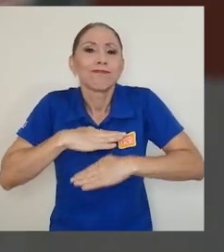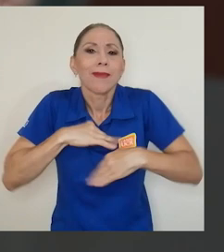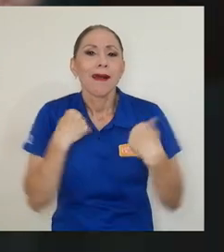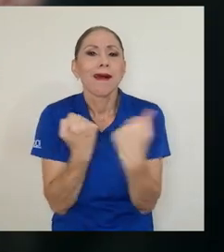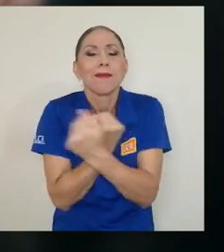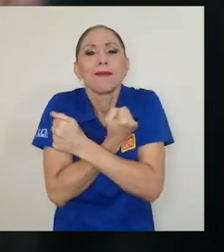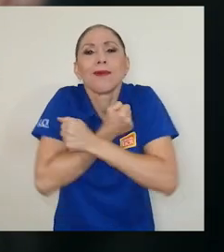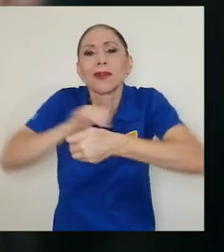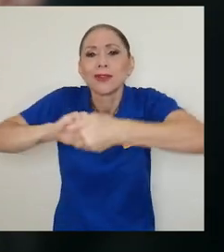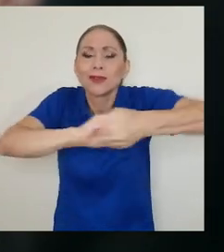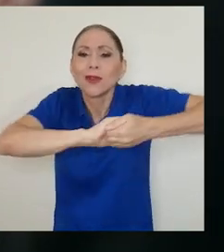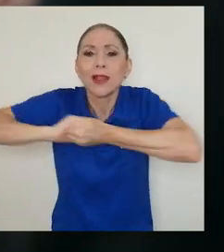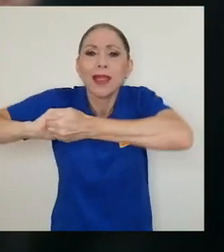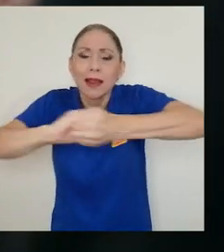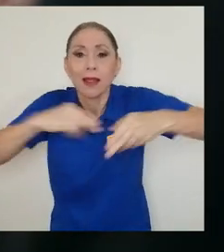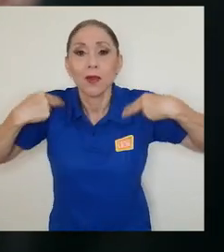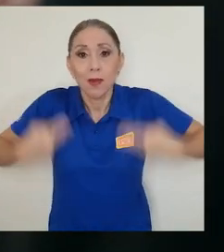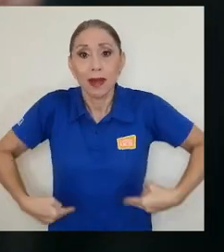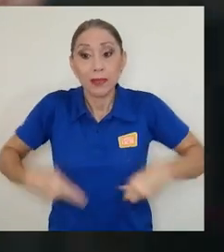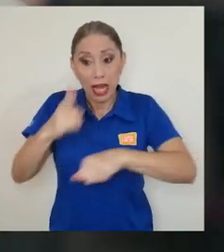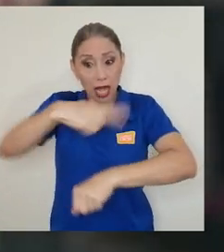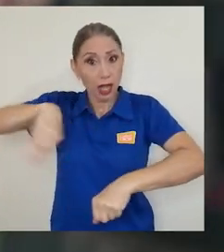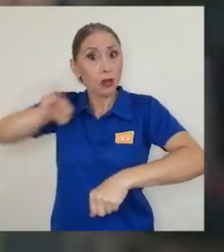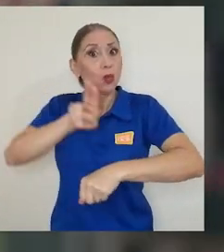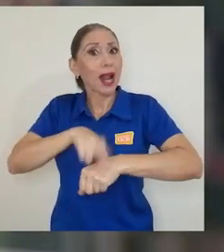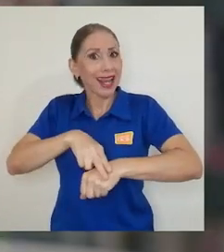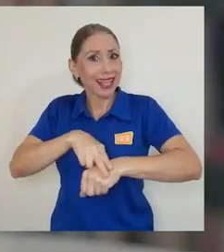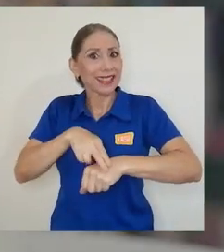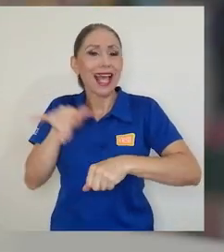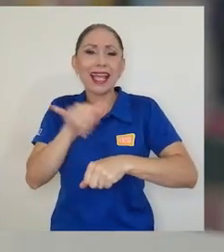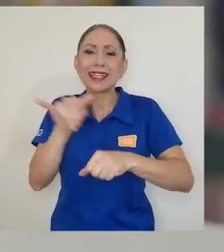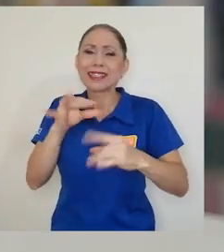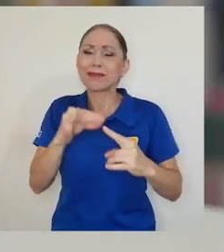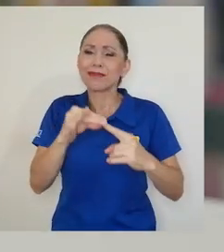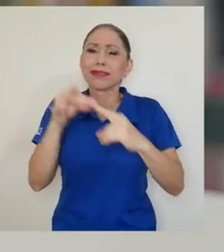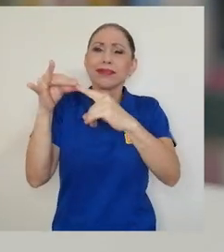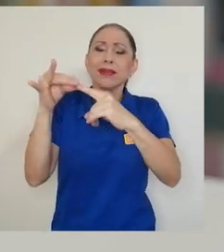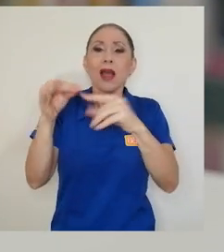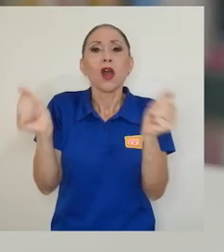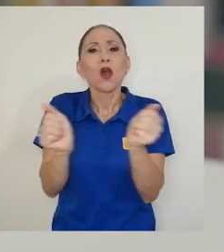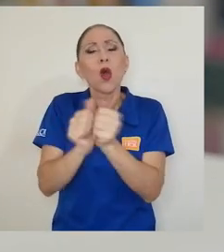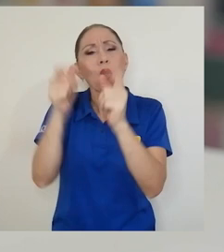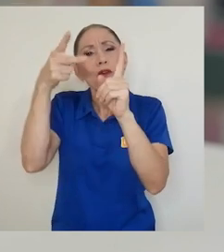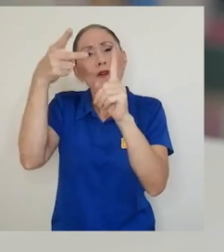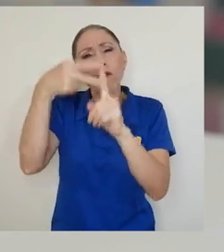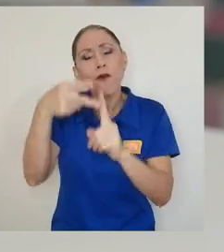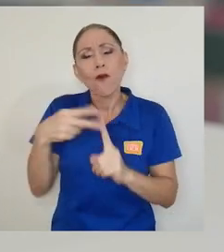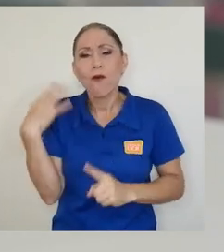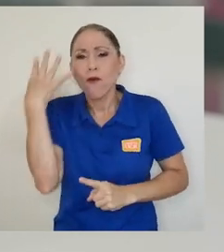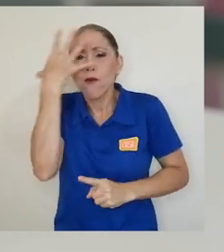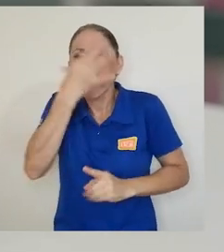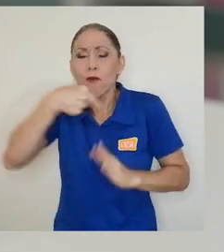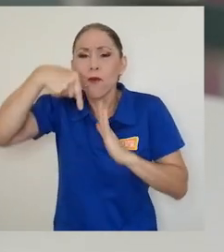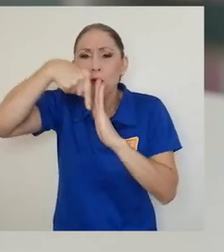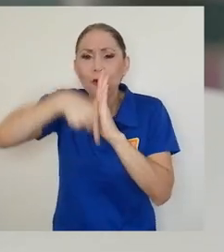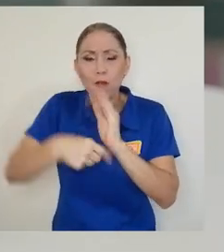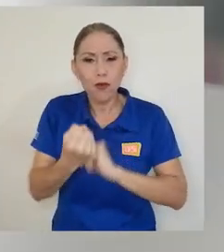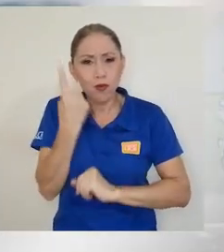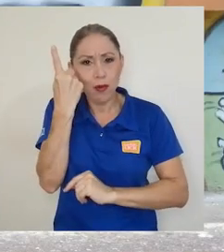humana donde la naturaleza constituye un grandioso marco en un lenguaje bello, profundo y comprensible.